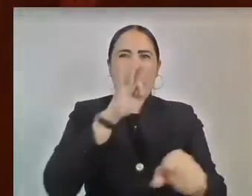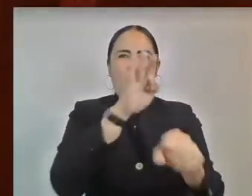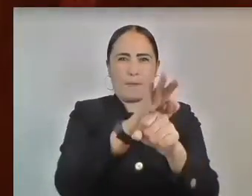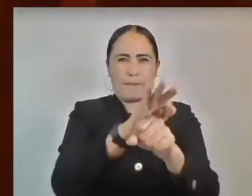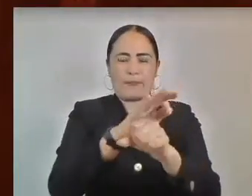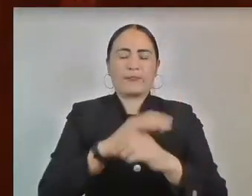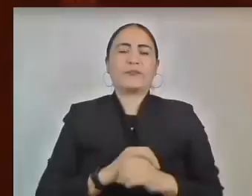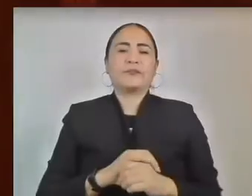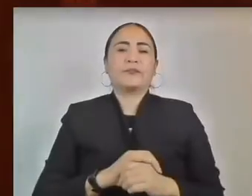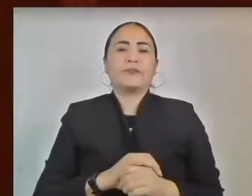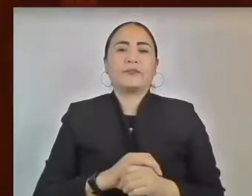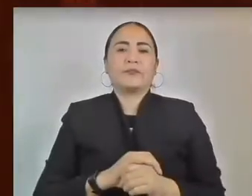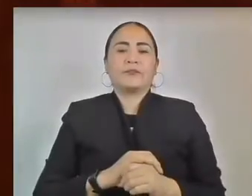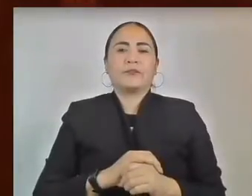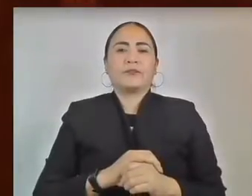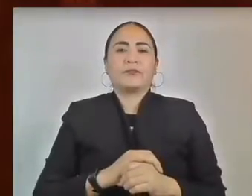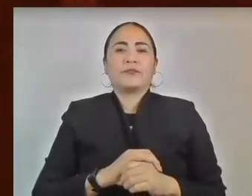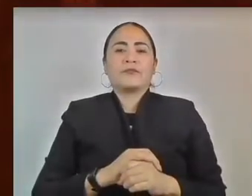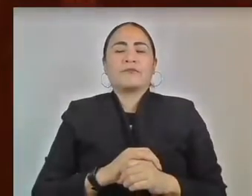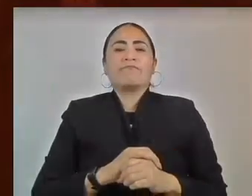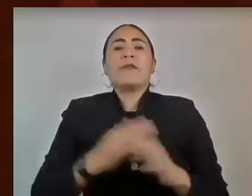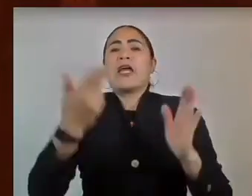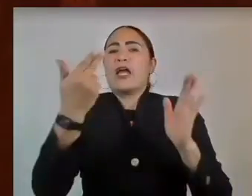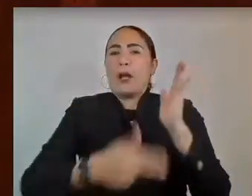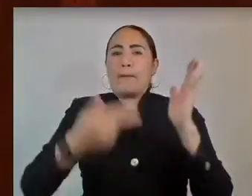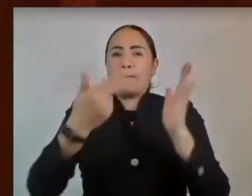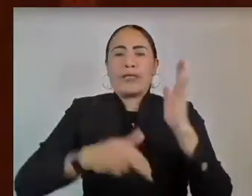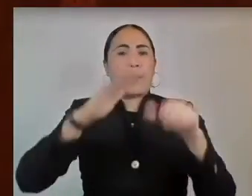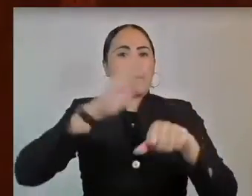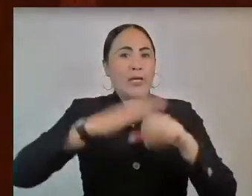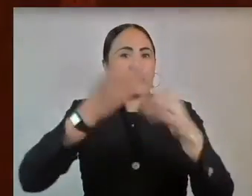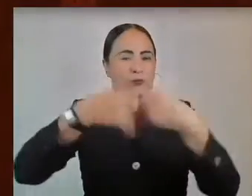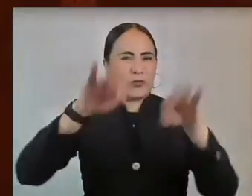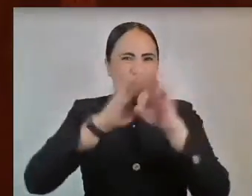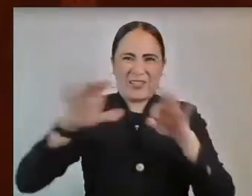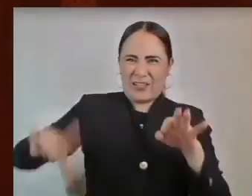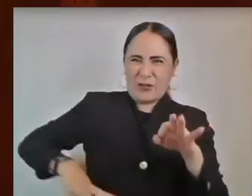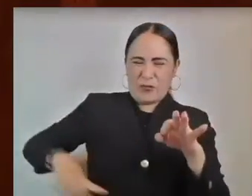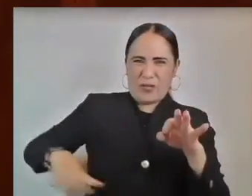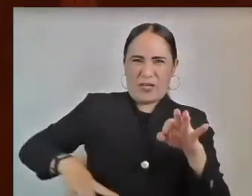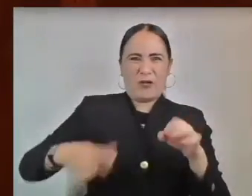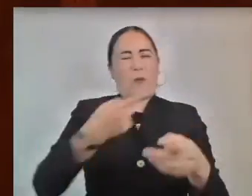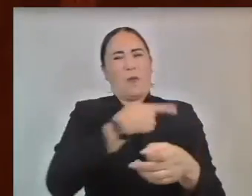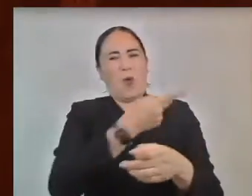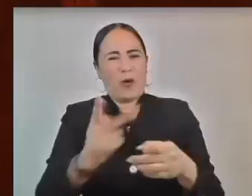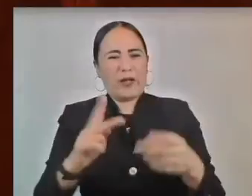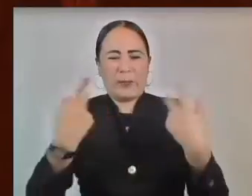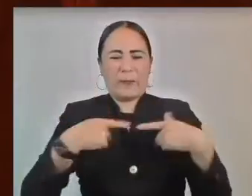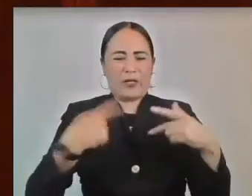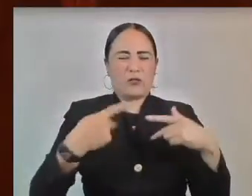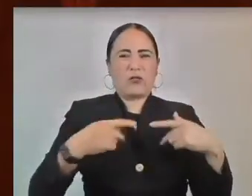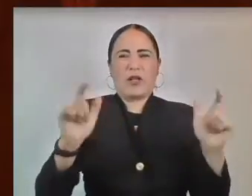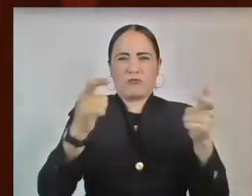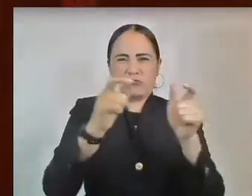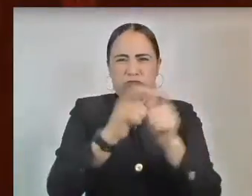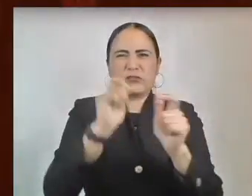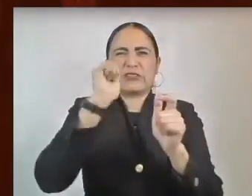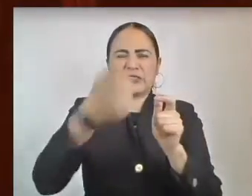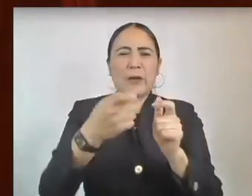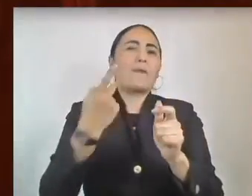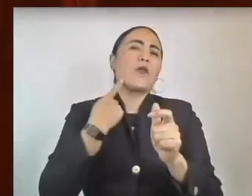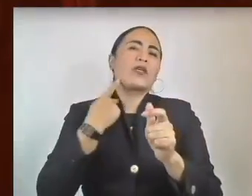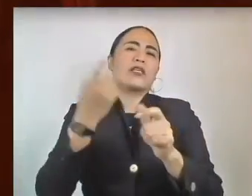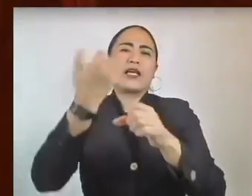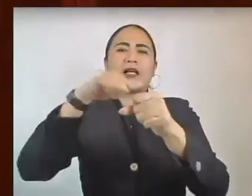Una de las herramientas principales de cualquier gobierno para combatir la pobreza es la política social y su